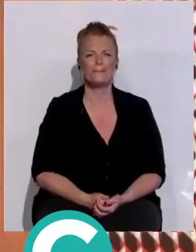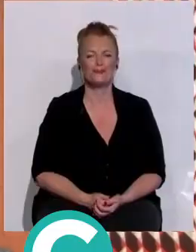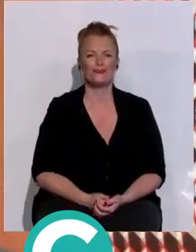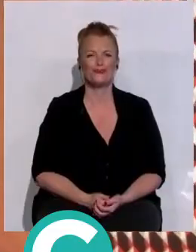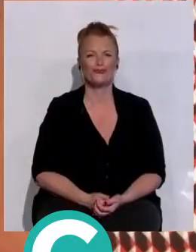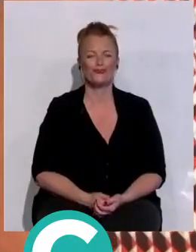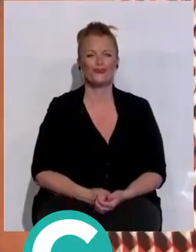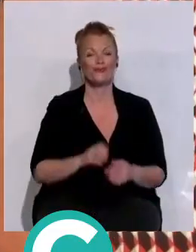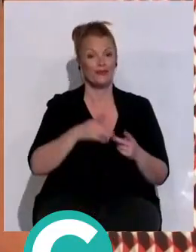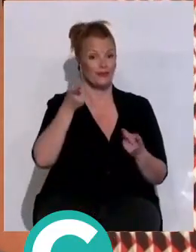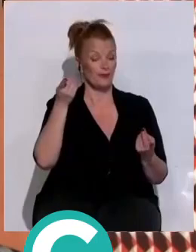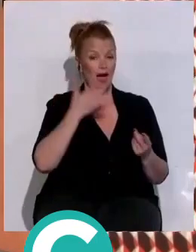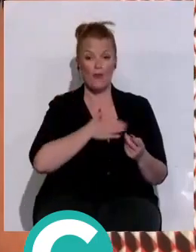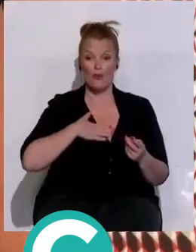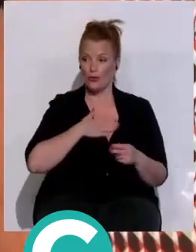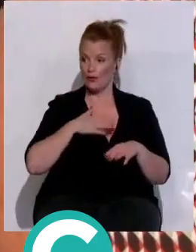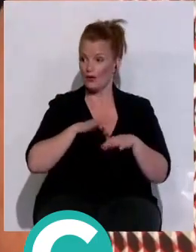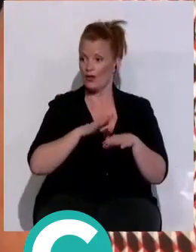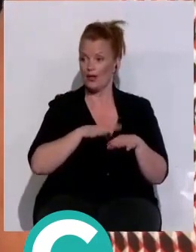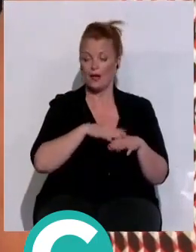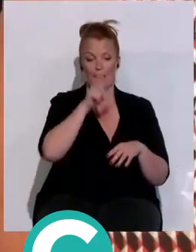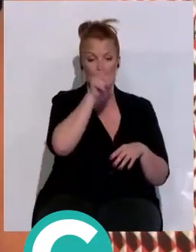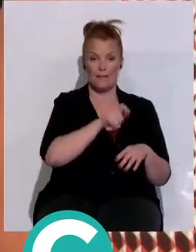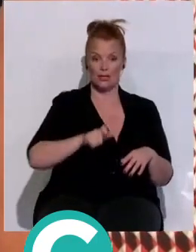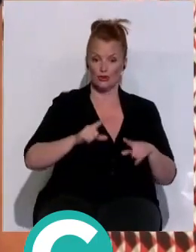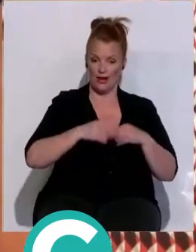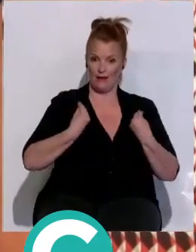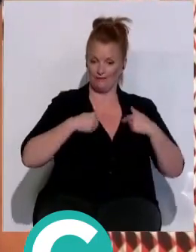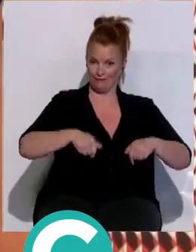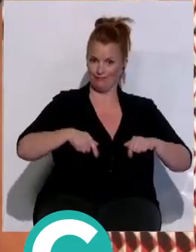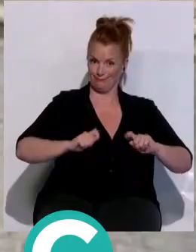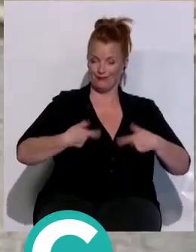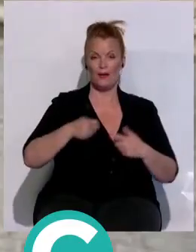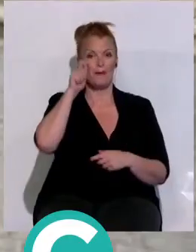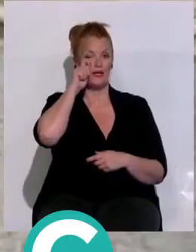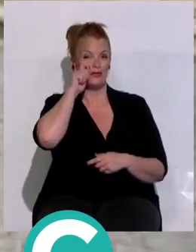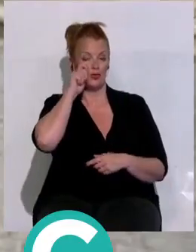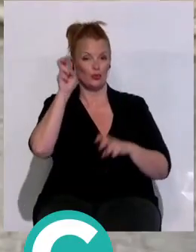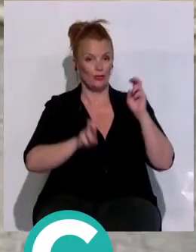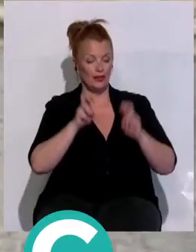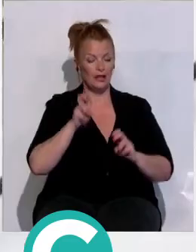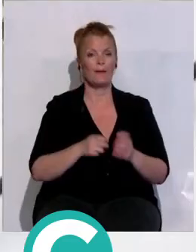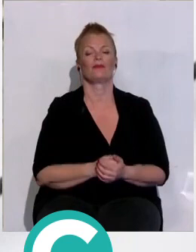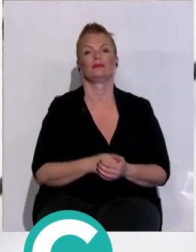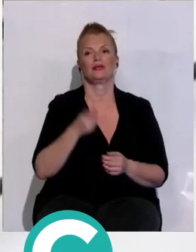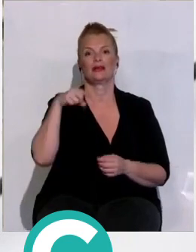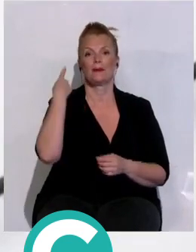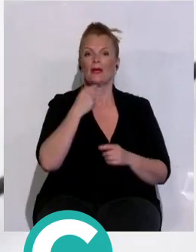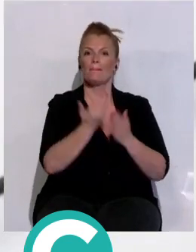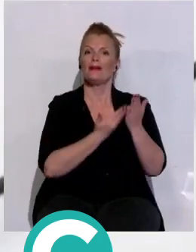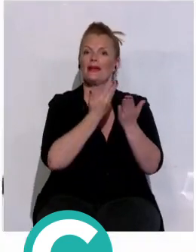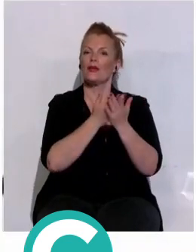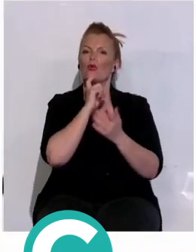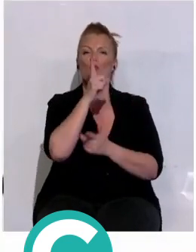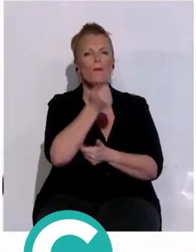armónica entre la persona autóctona y la persona turística. Por último, la alcaldaba le plantea como prioridad el